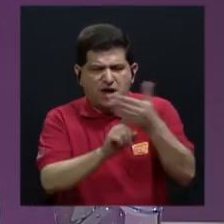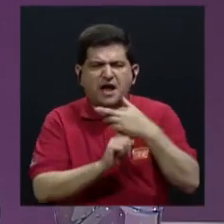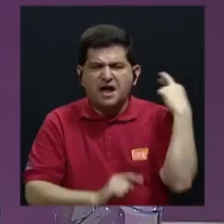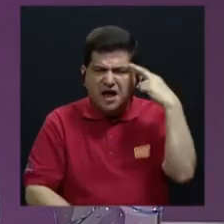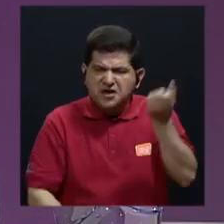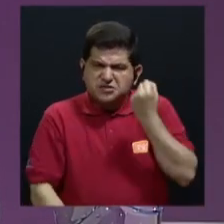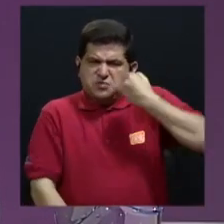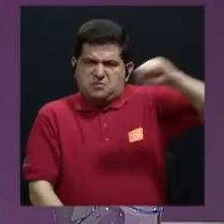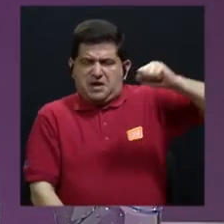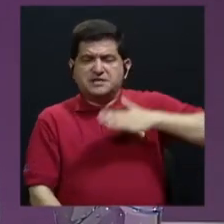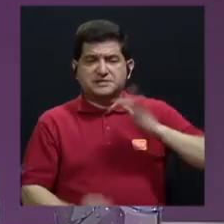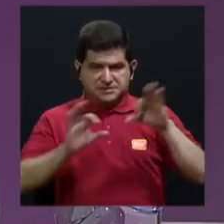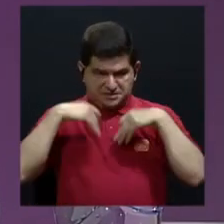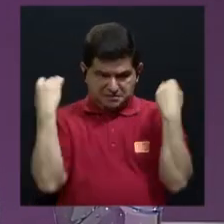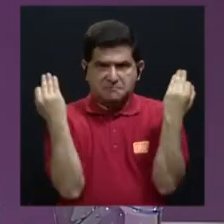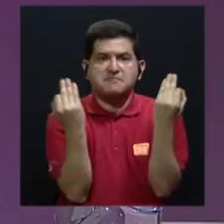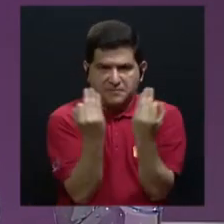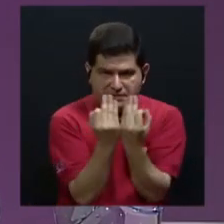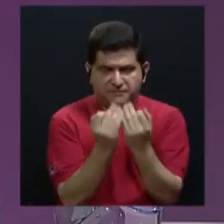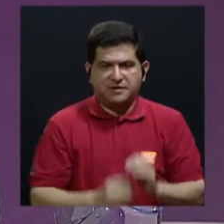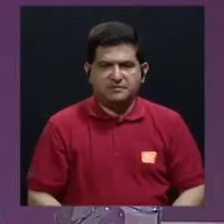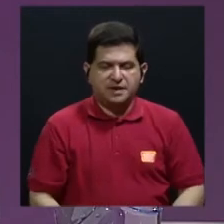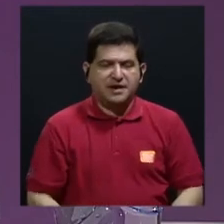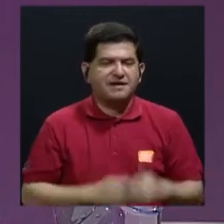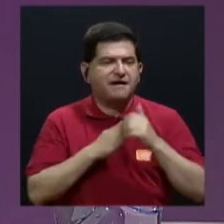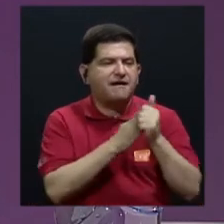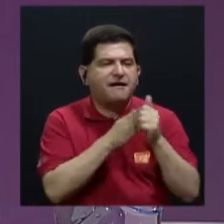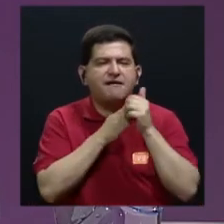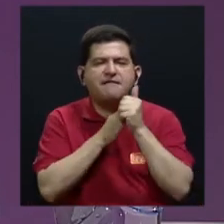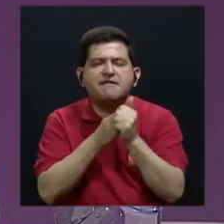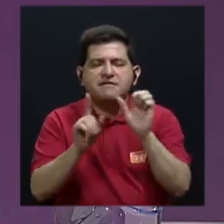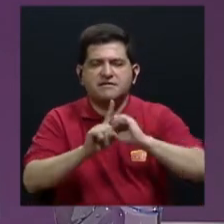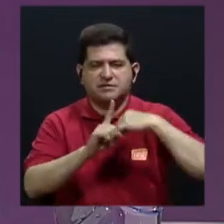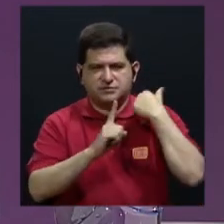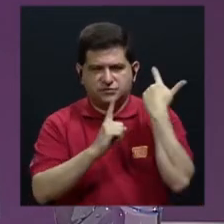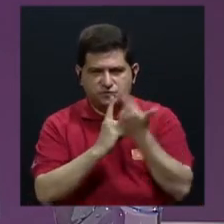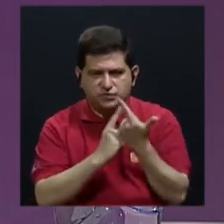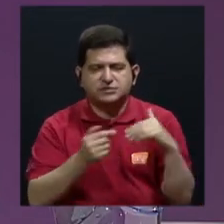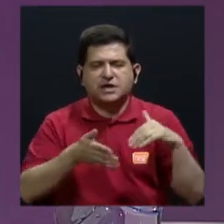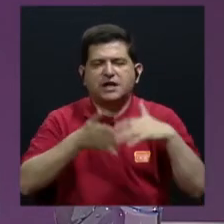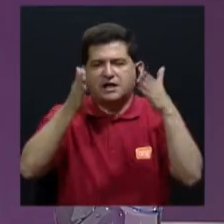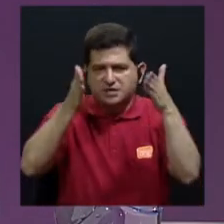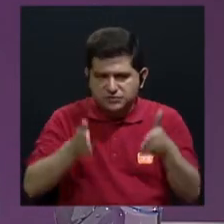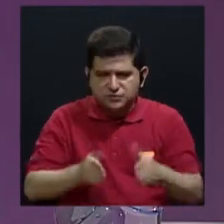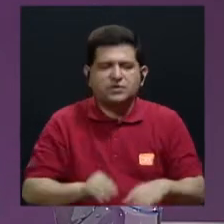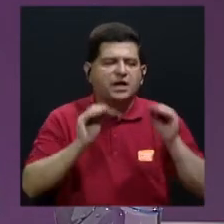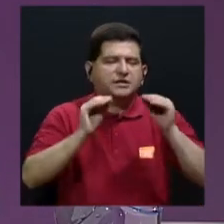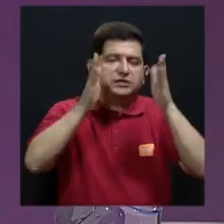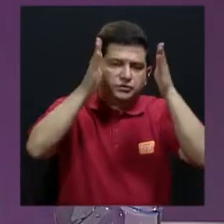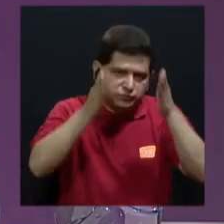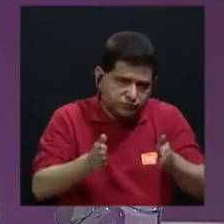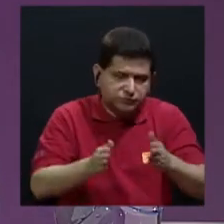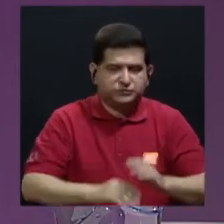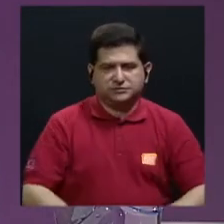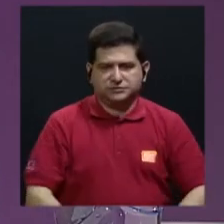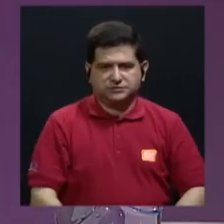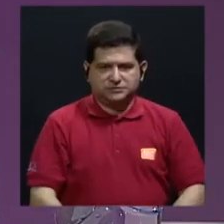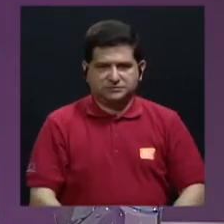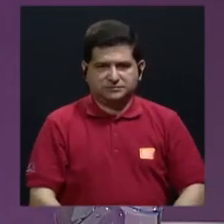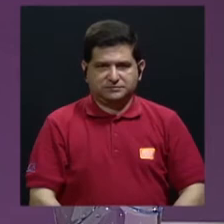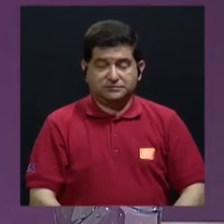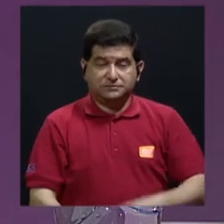mi familia era una familia de dirigentes sociales, estudiantiles, magisteriales, y